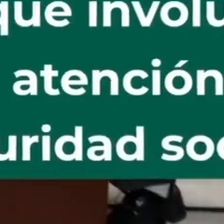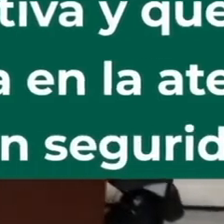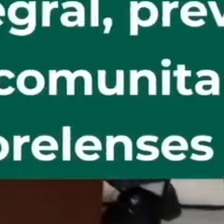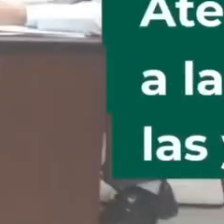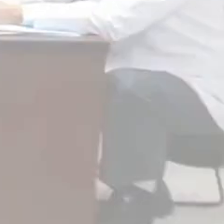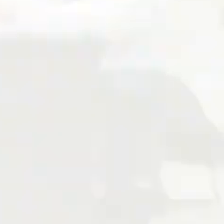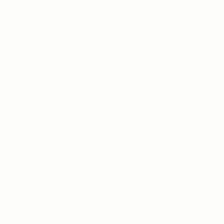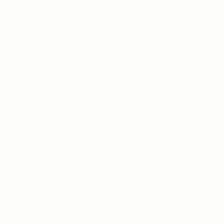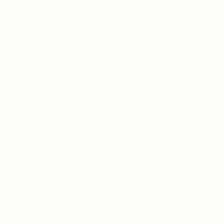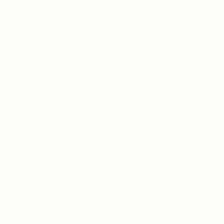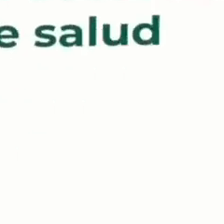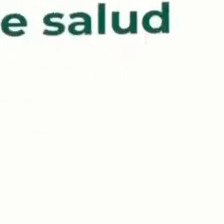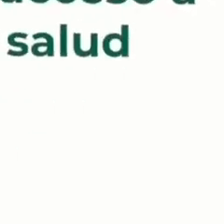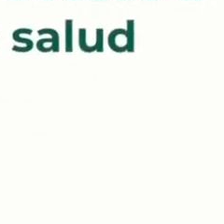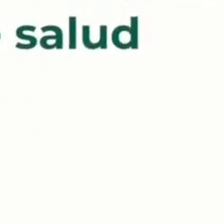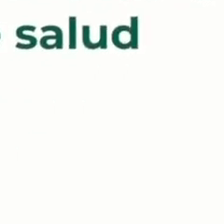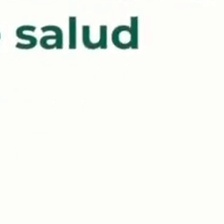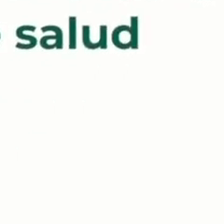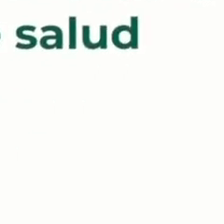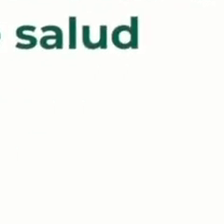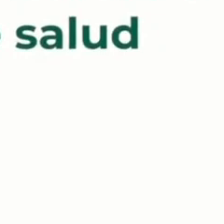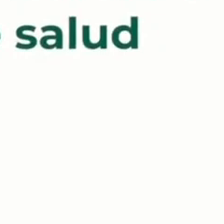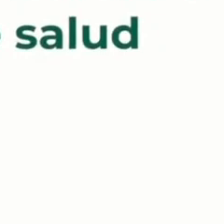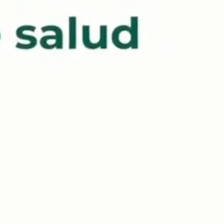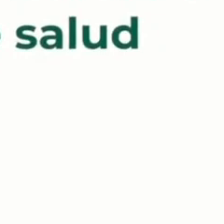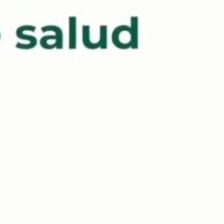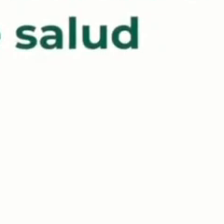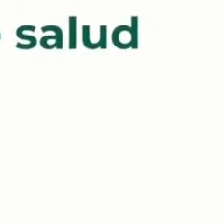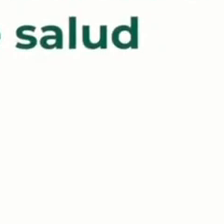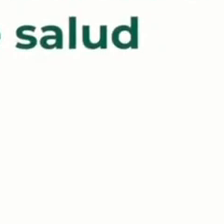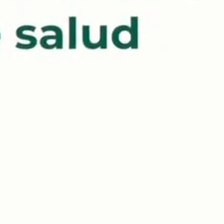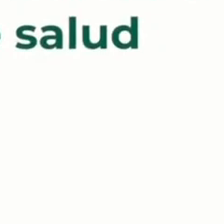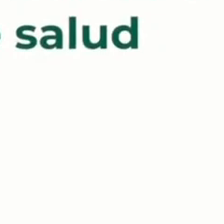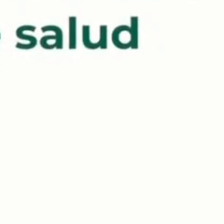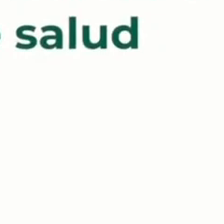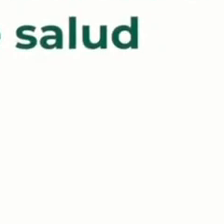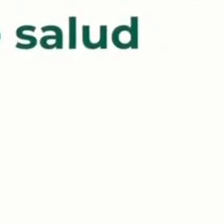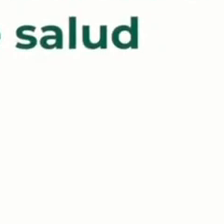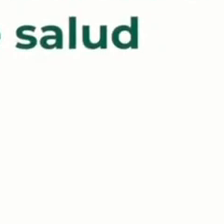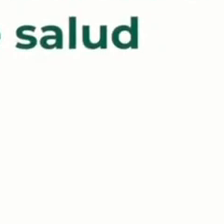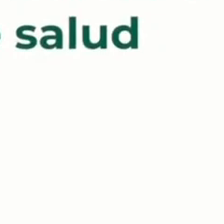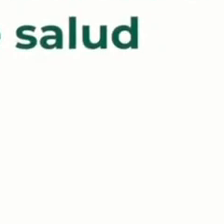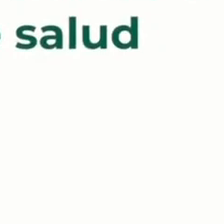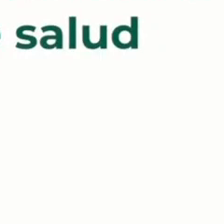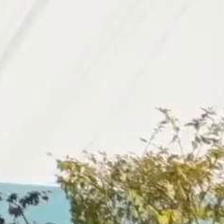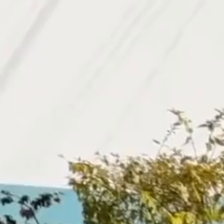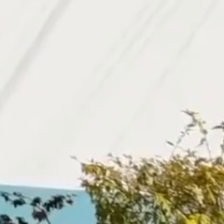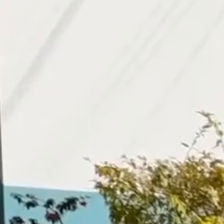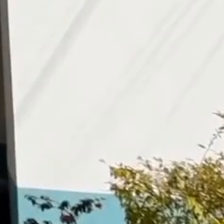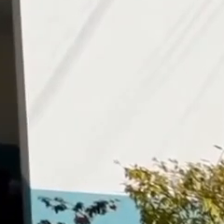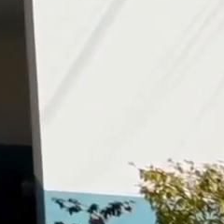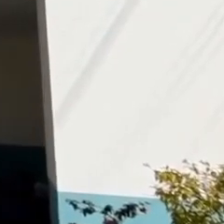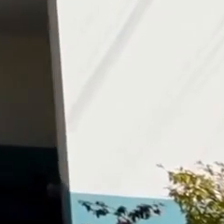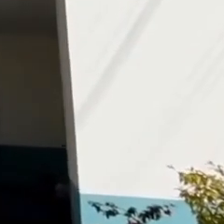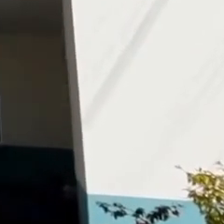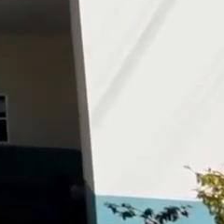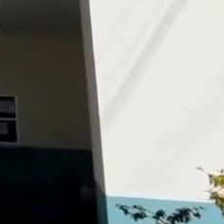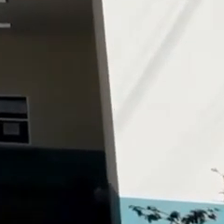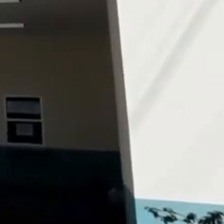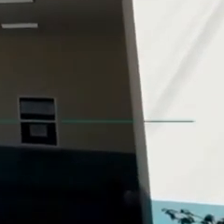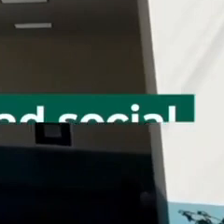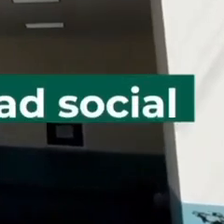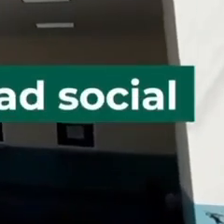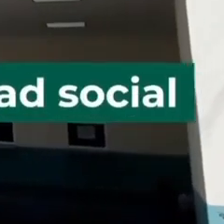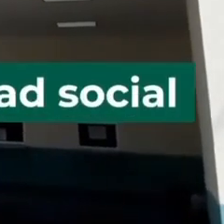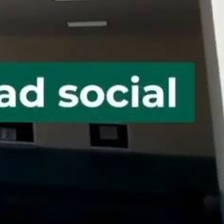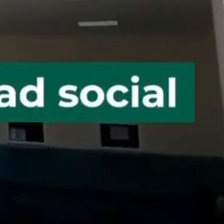seguridad social. En Morelos, el 60% de la población no cuenta con acceso a servicios de salud. Con la llegada de IMSS-Bienestar,